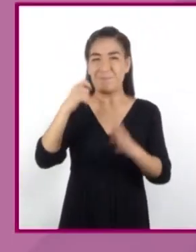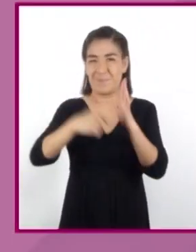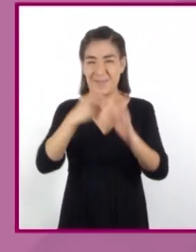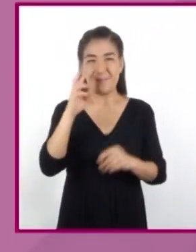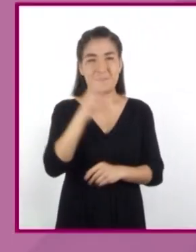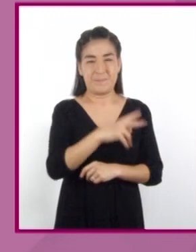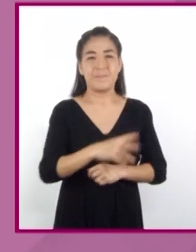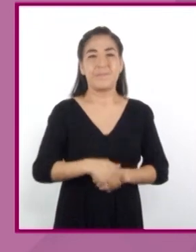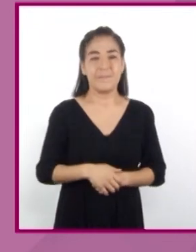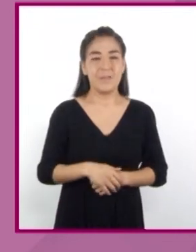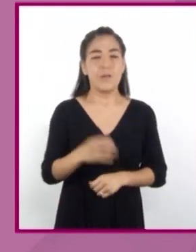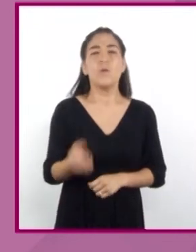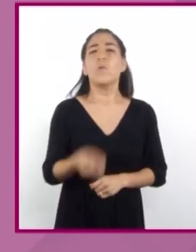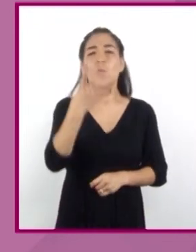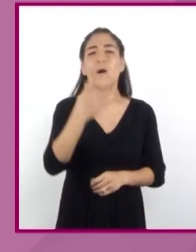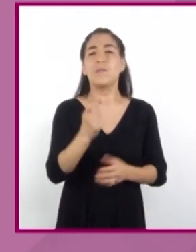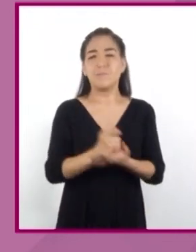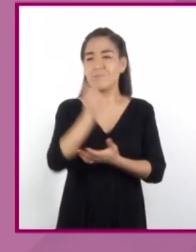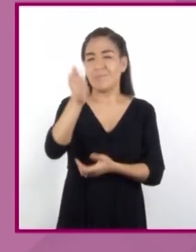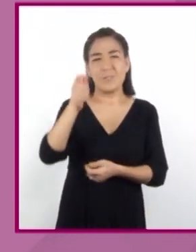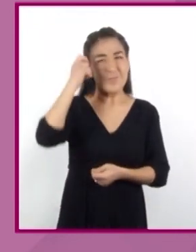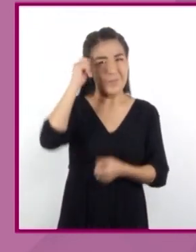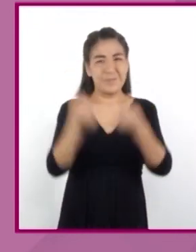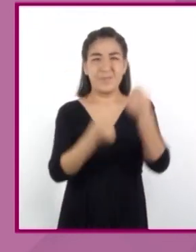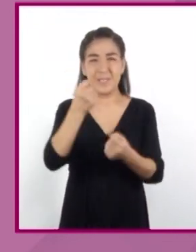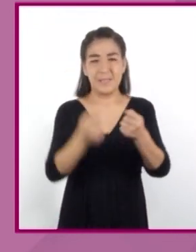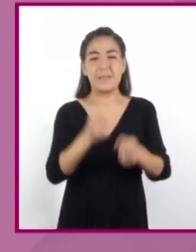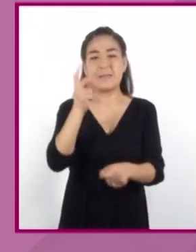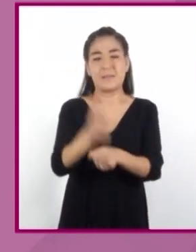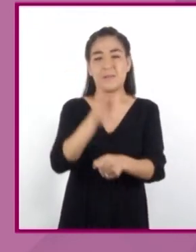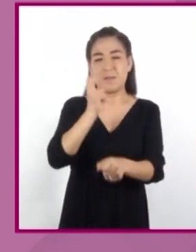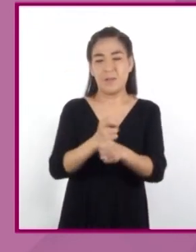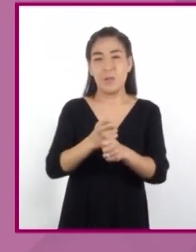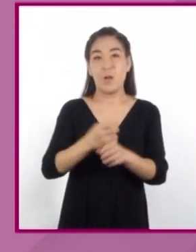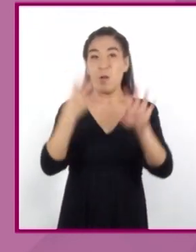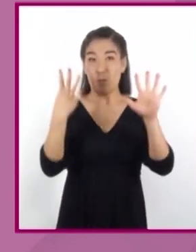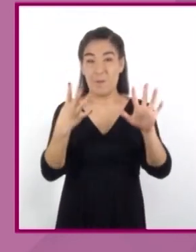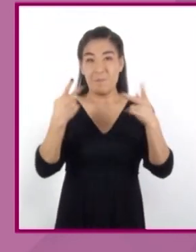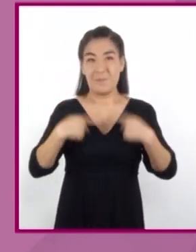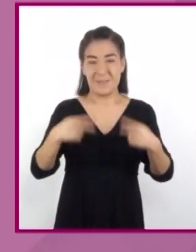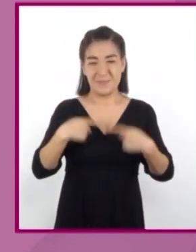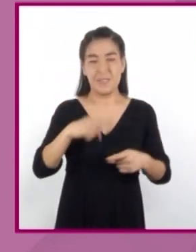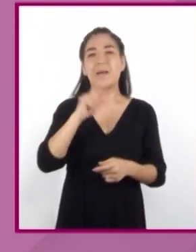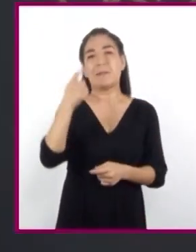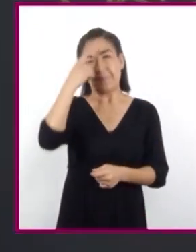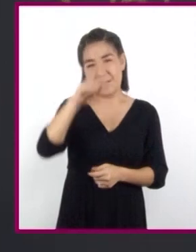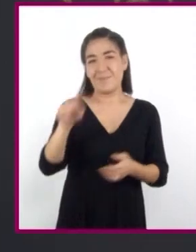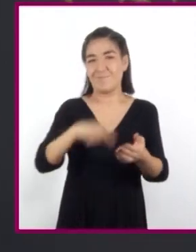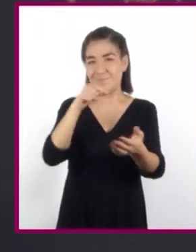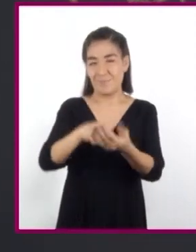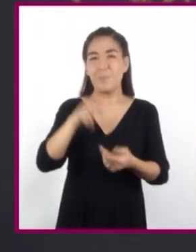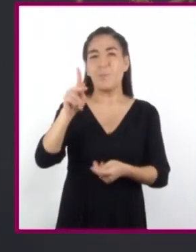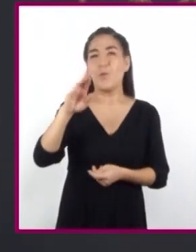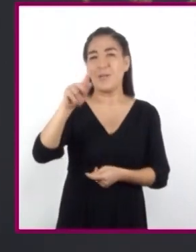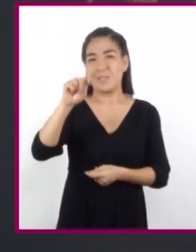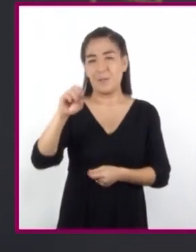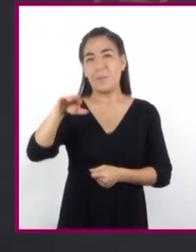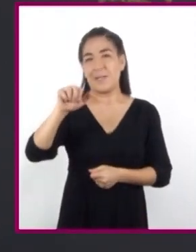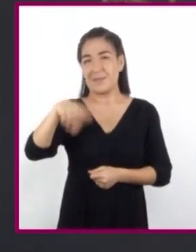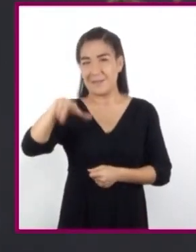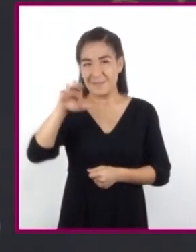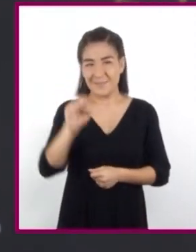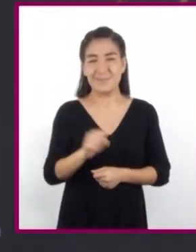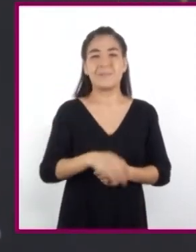¿Cuánto nos cobrará el chofer si invitamos a 9 personas a Puerto Marqués? Muy bien, podemos